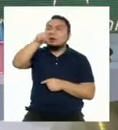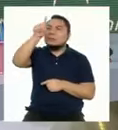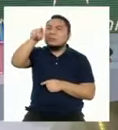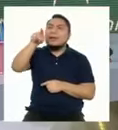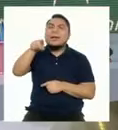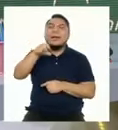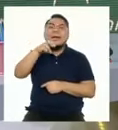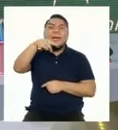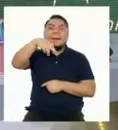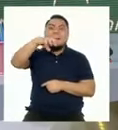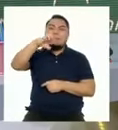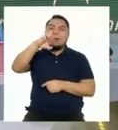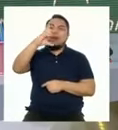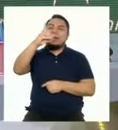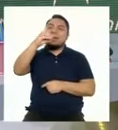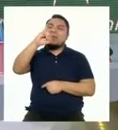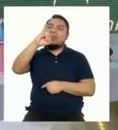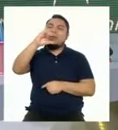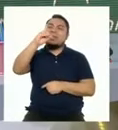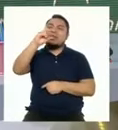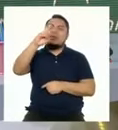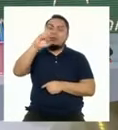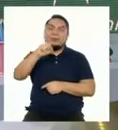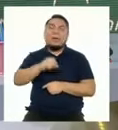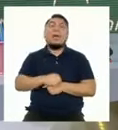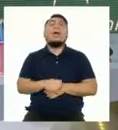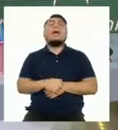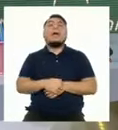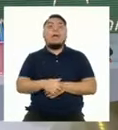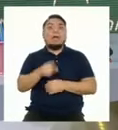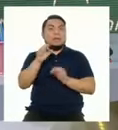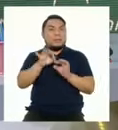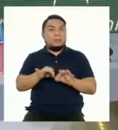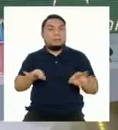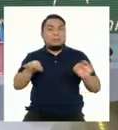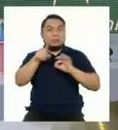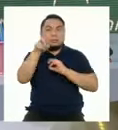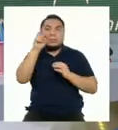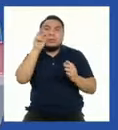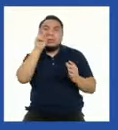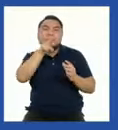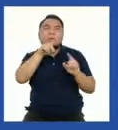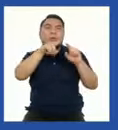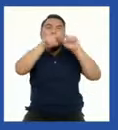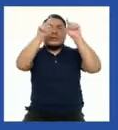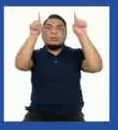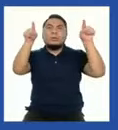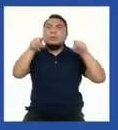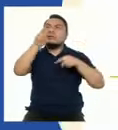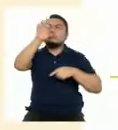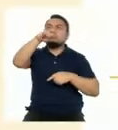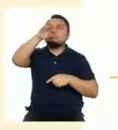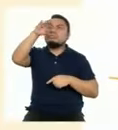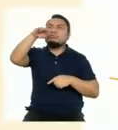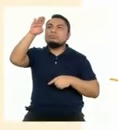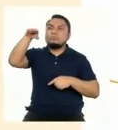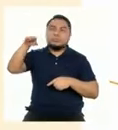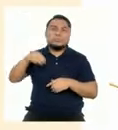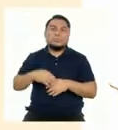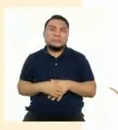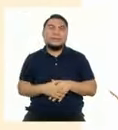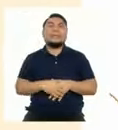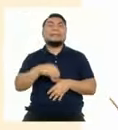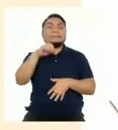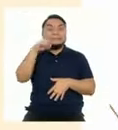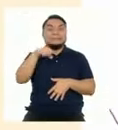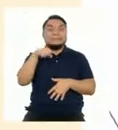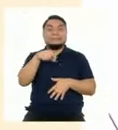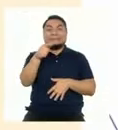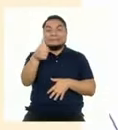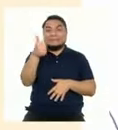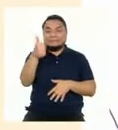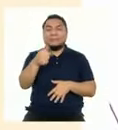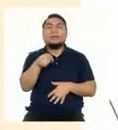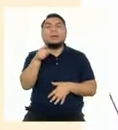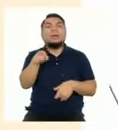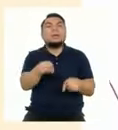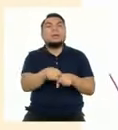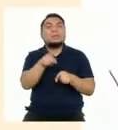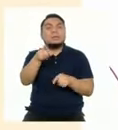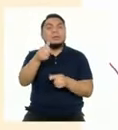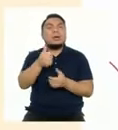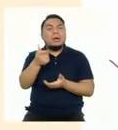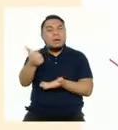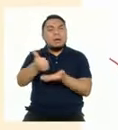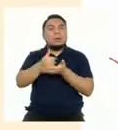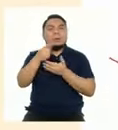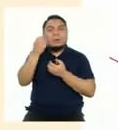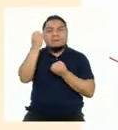entonces es importante estar atentos a nuestros medidores para ver cómo va nuestro consumo. Exacto, y también nos ayudará